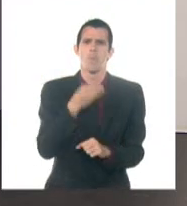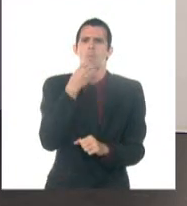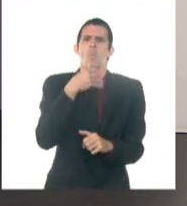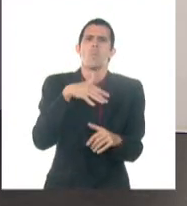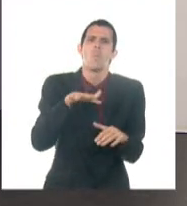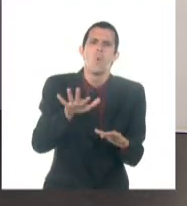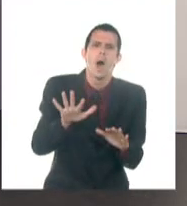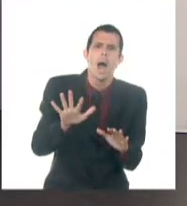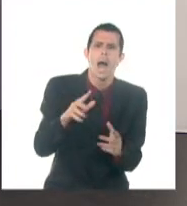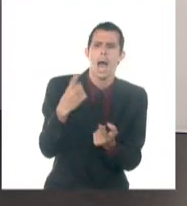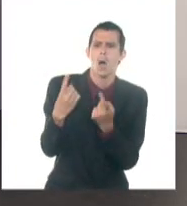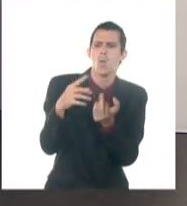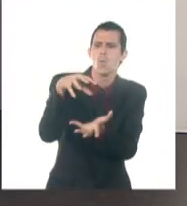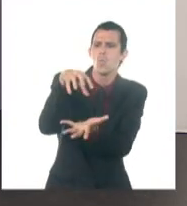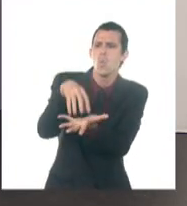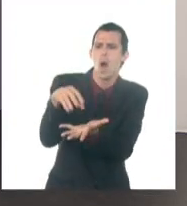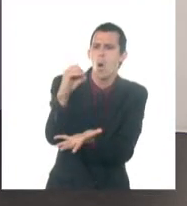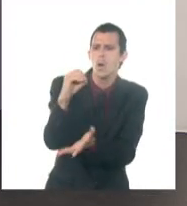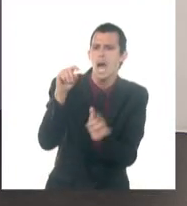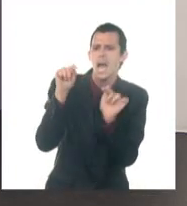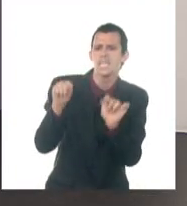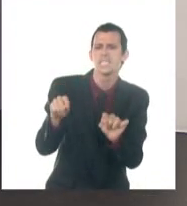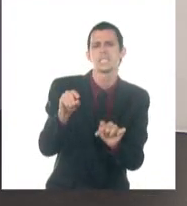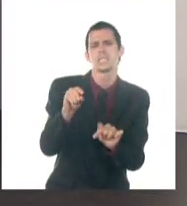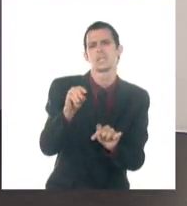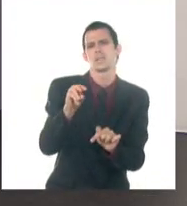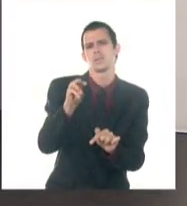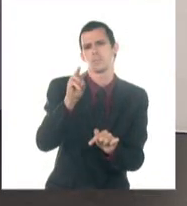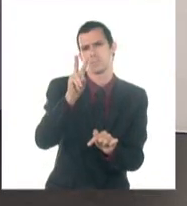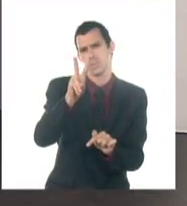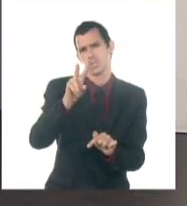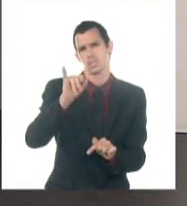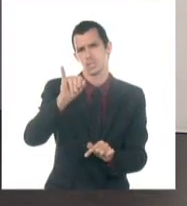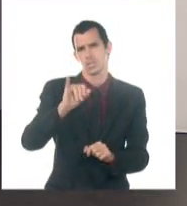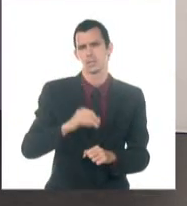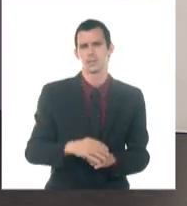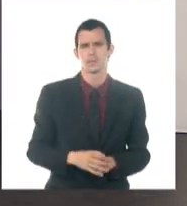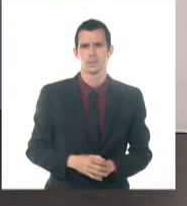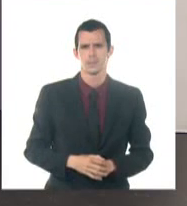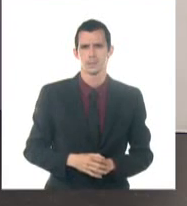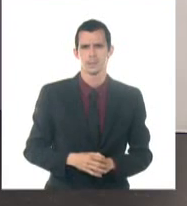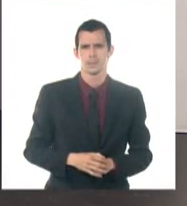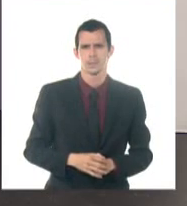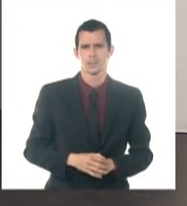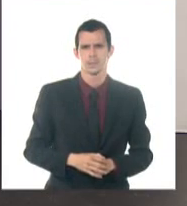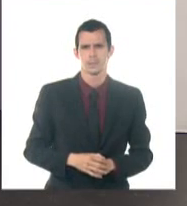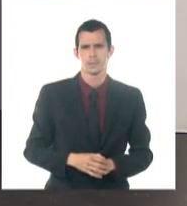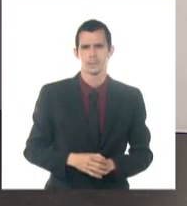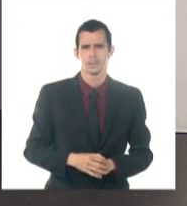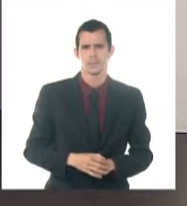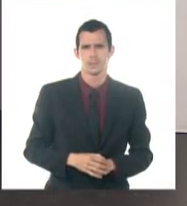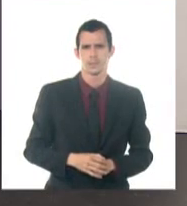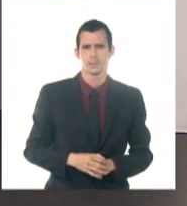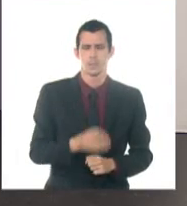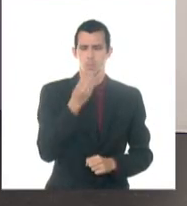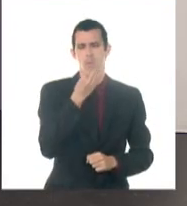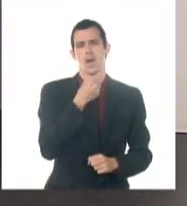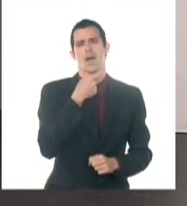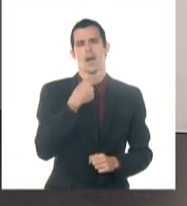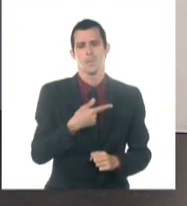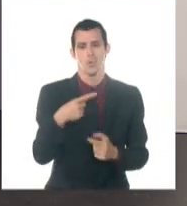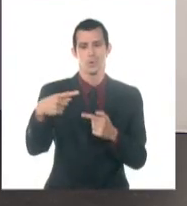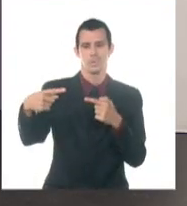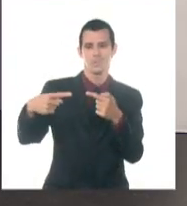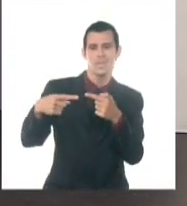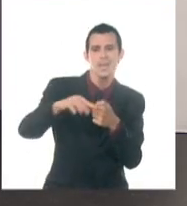localidades de la parte oriental, pero puede, como ha ocurrido en jornadas anteriores, haber valores superiores, sobre todo en algunas localidades costeras. Así que